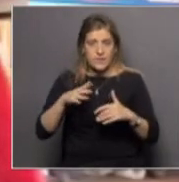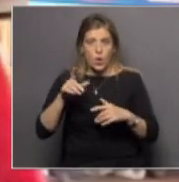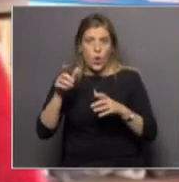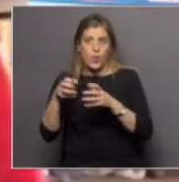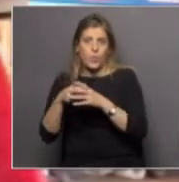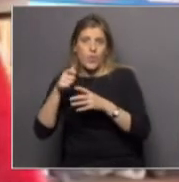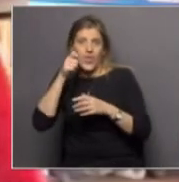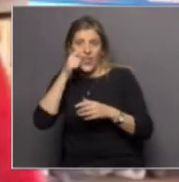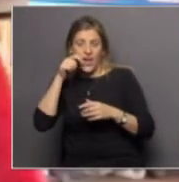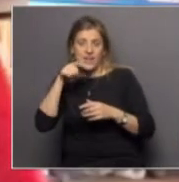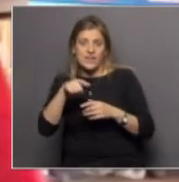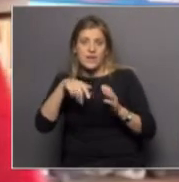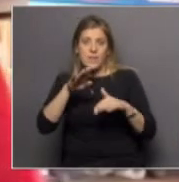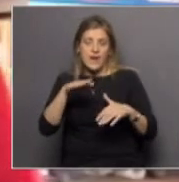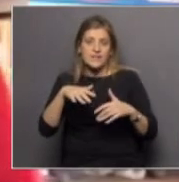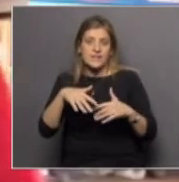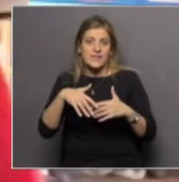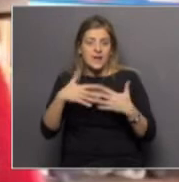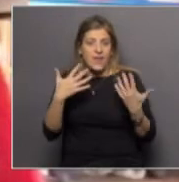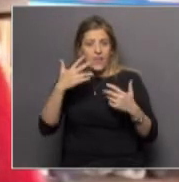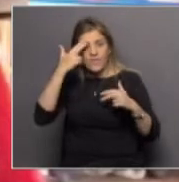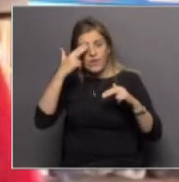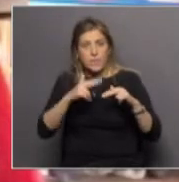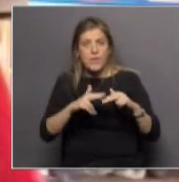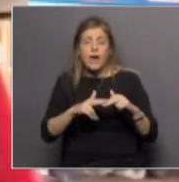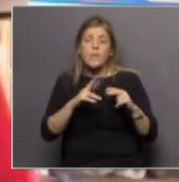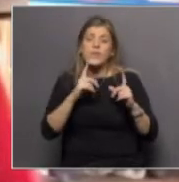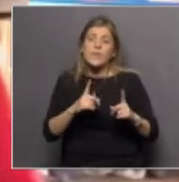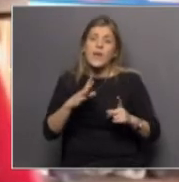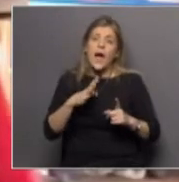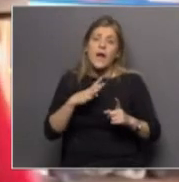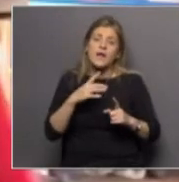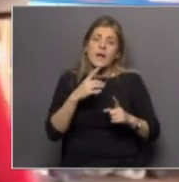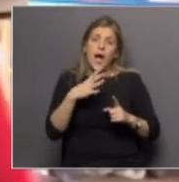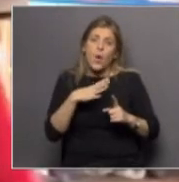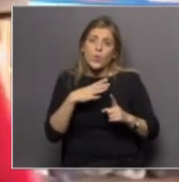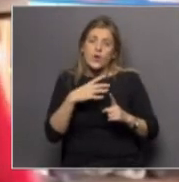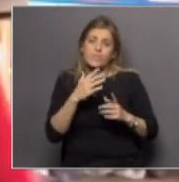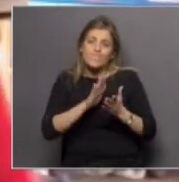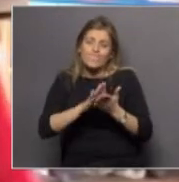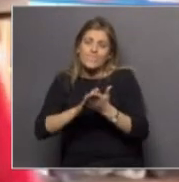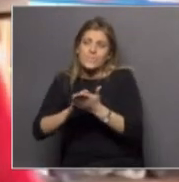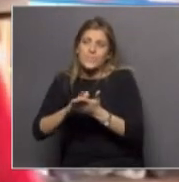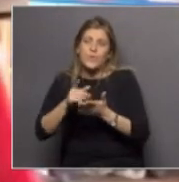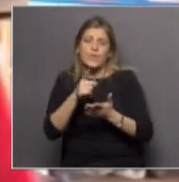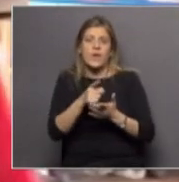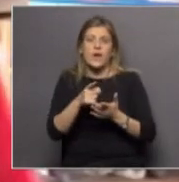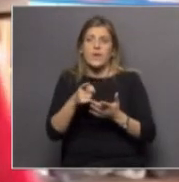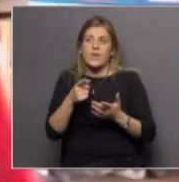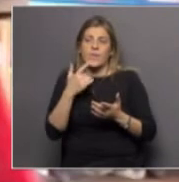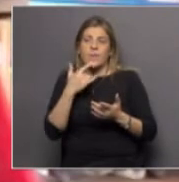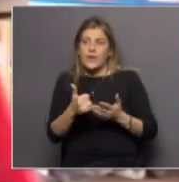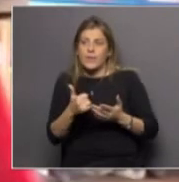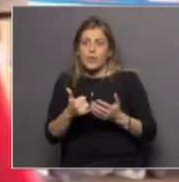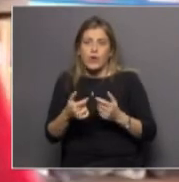pero al mismo tiempo hay elementos en este momento como es el aumento de la movilidad